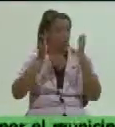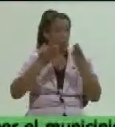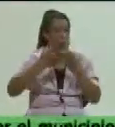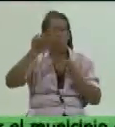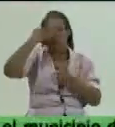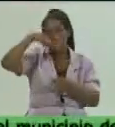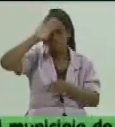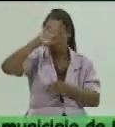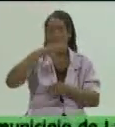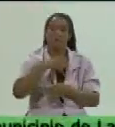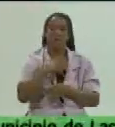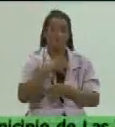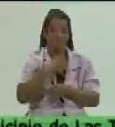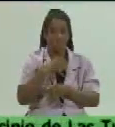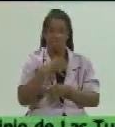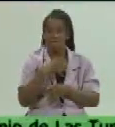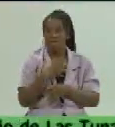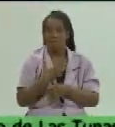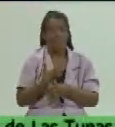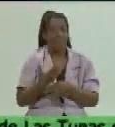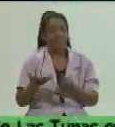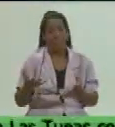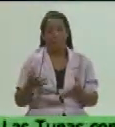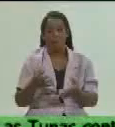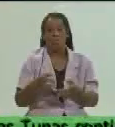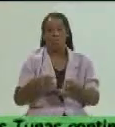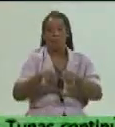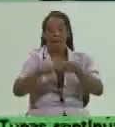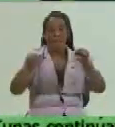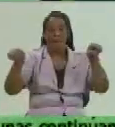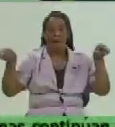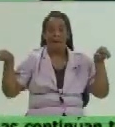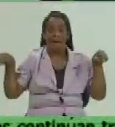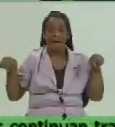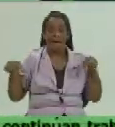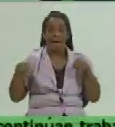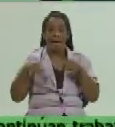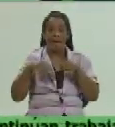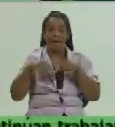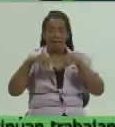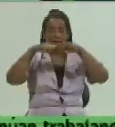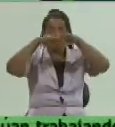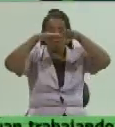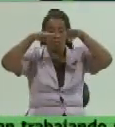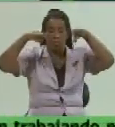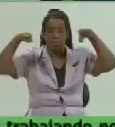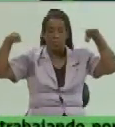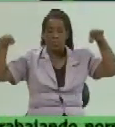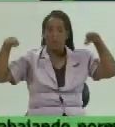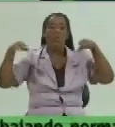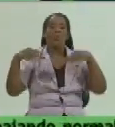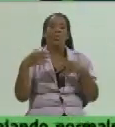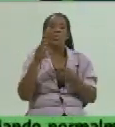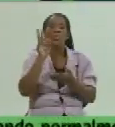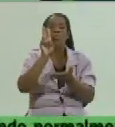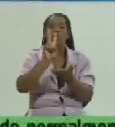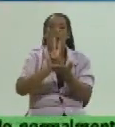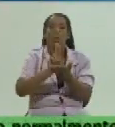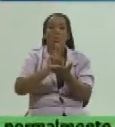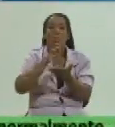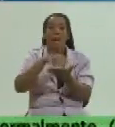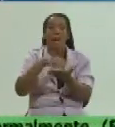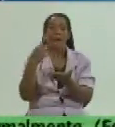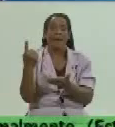una granja urbana en cada municipio o es la posibilidad que nos da esta política y ejemplo